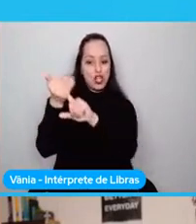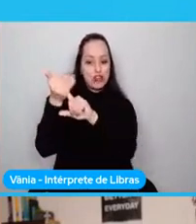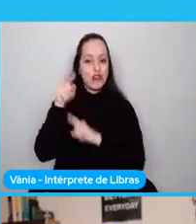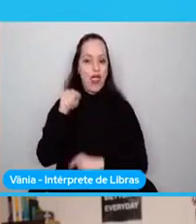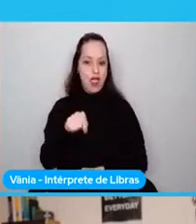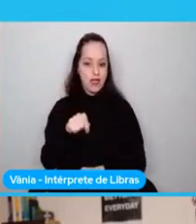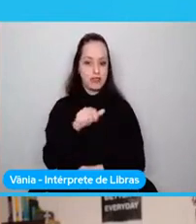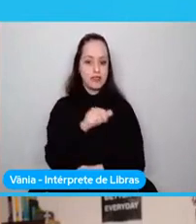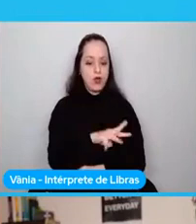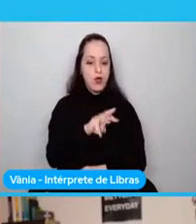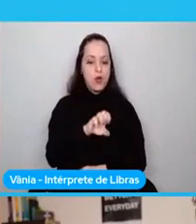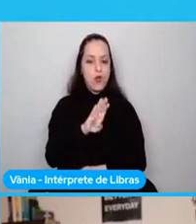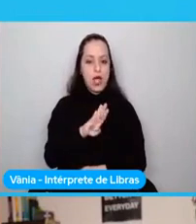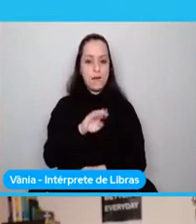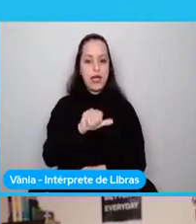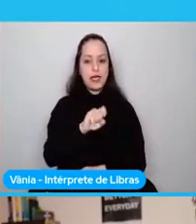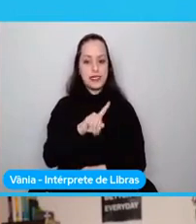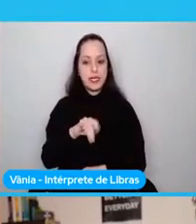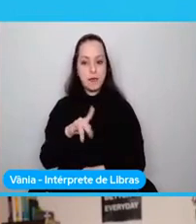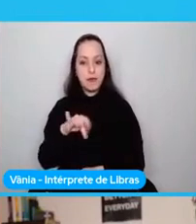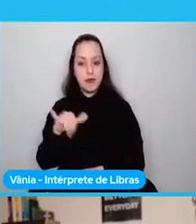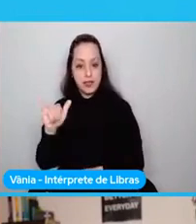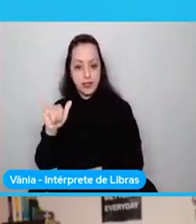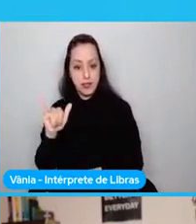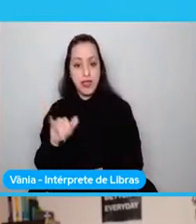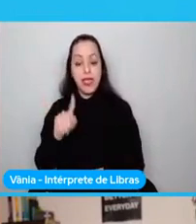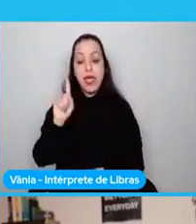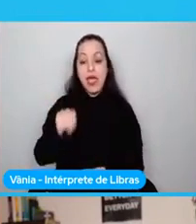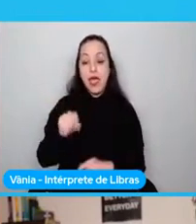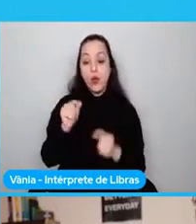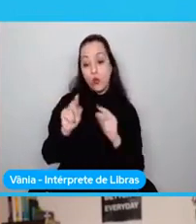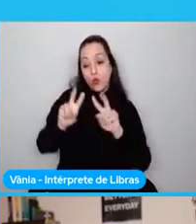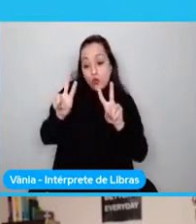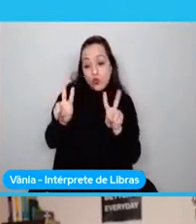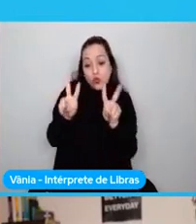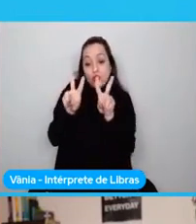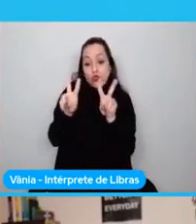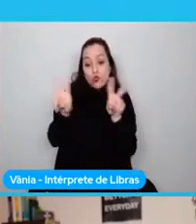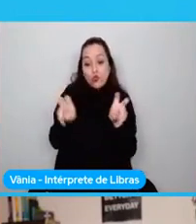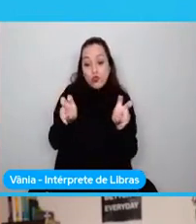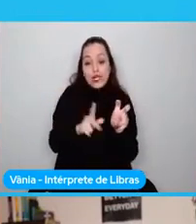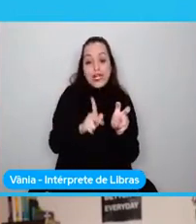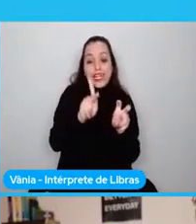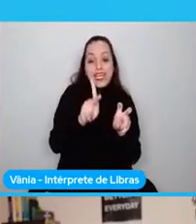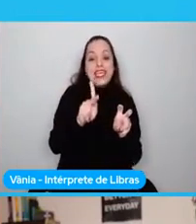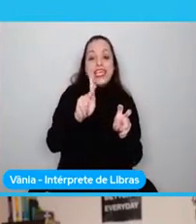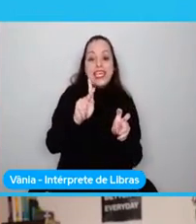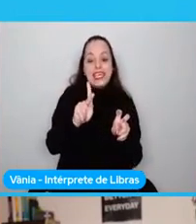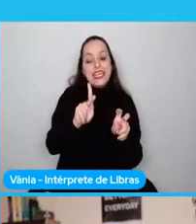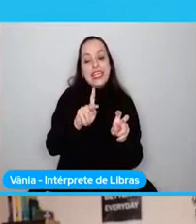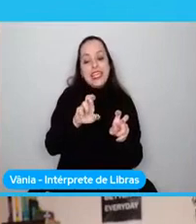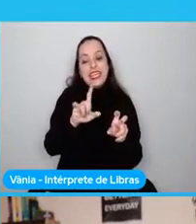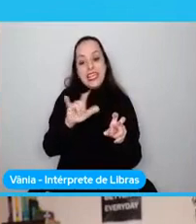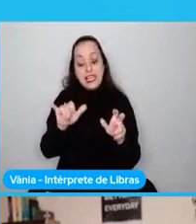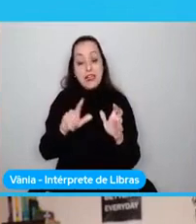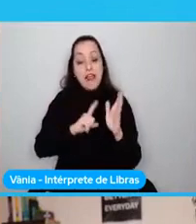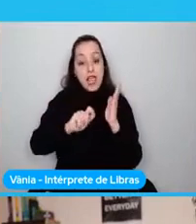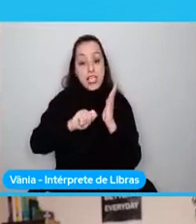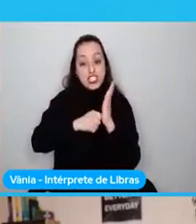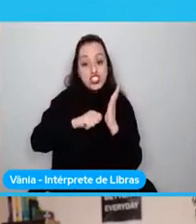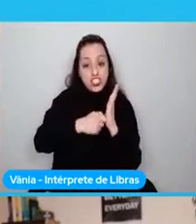llaman el nuevo javascript killer. Killer entre comillas por una por el inglés y dos porque